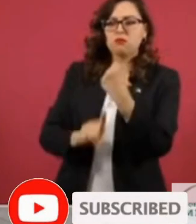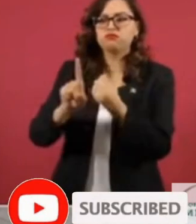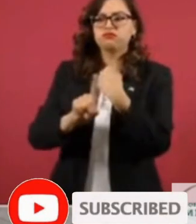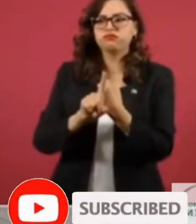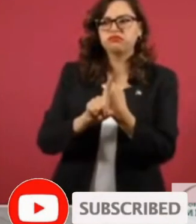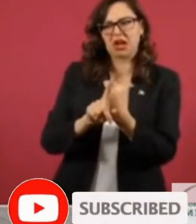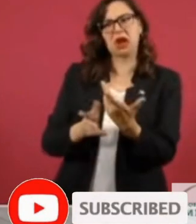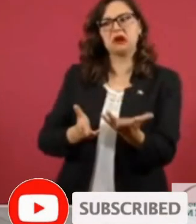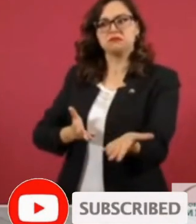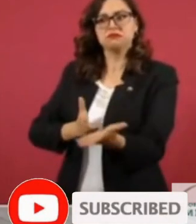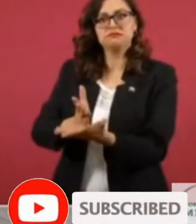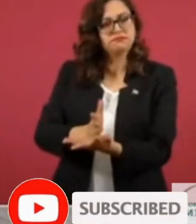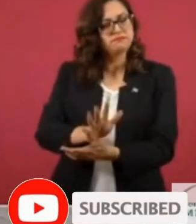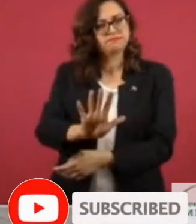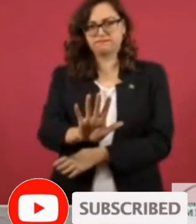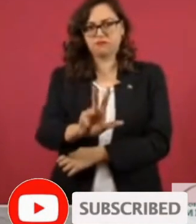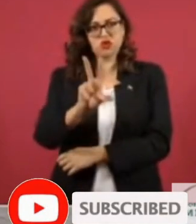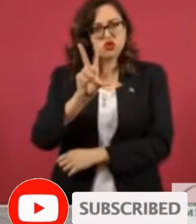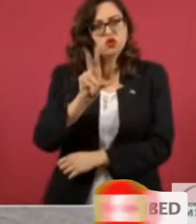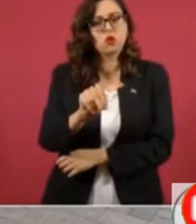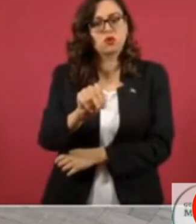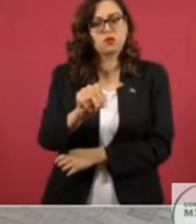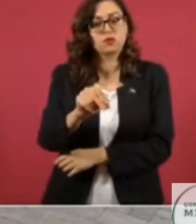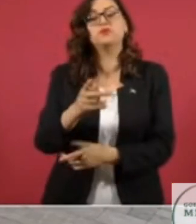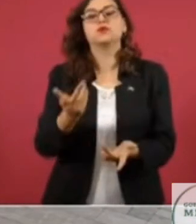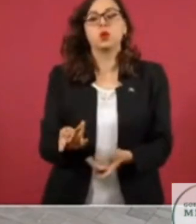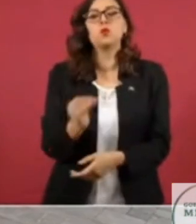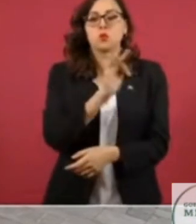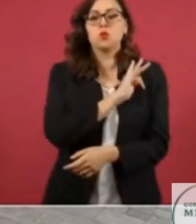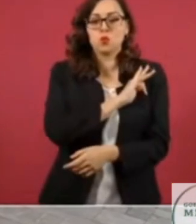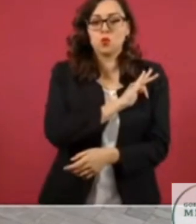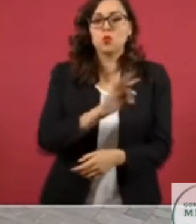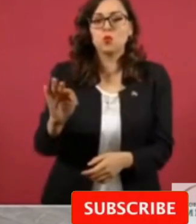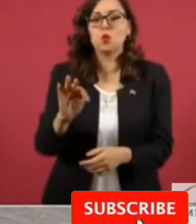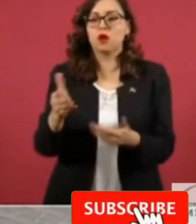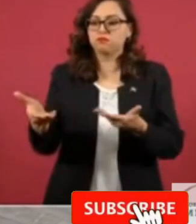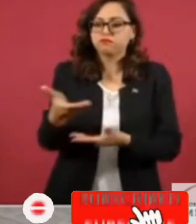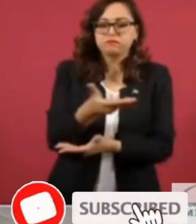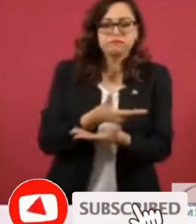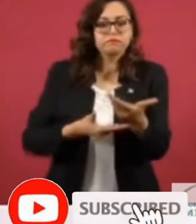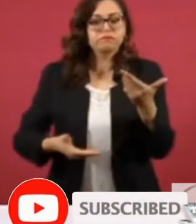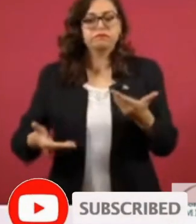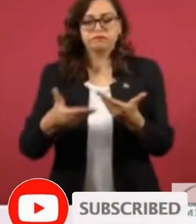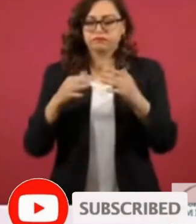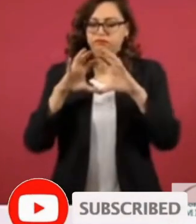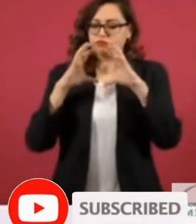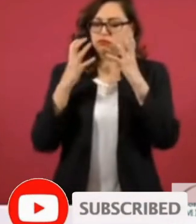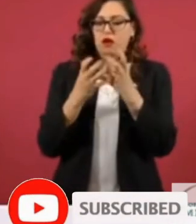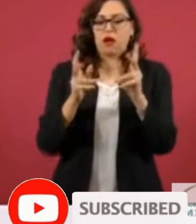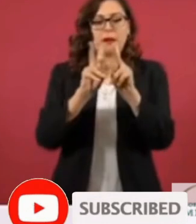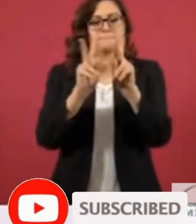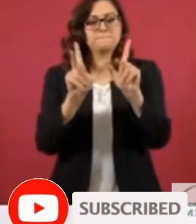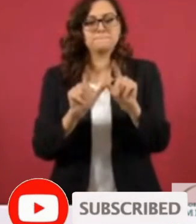que de este modo se puede crear un ambiente de paz y